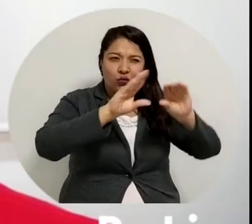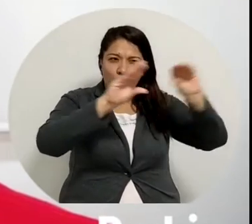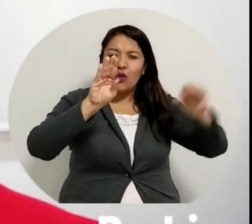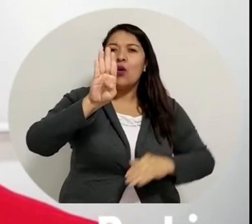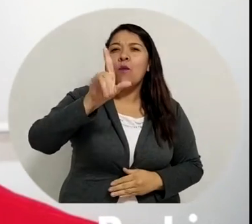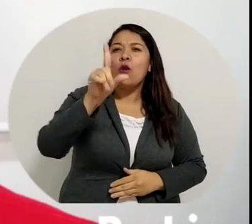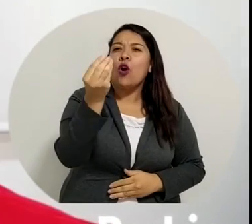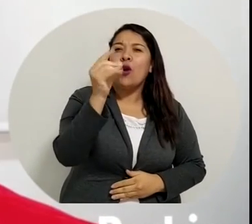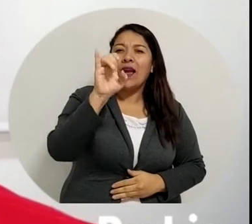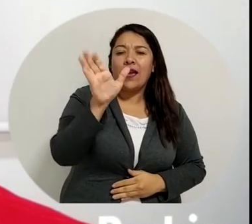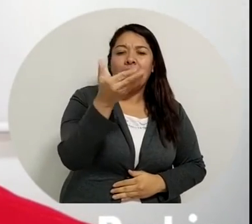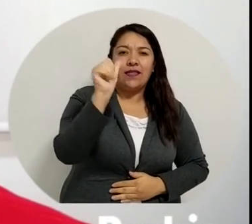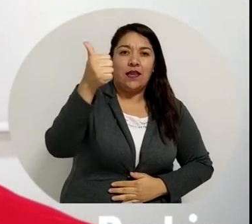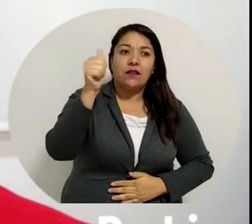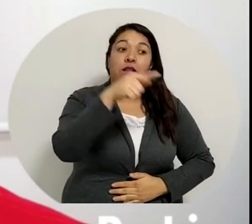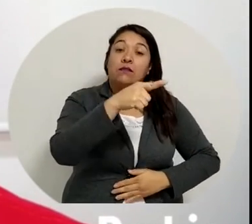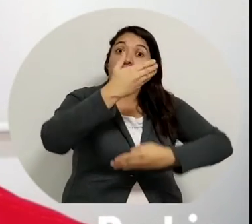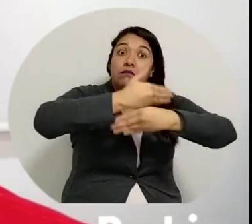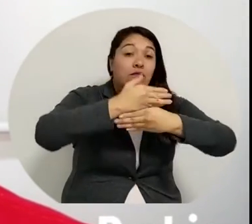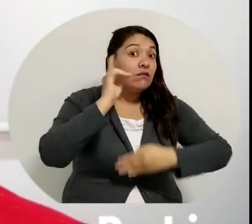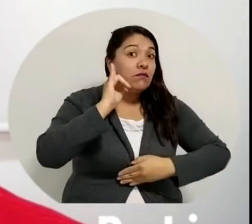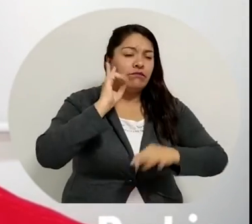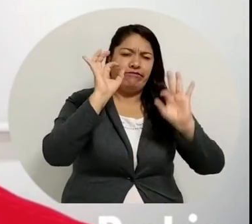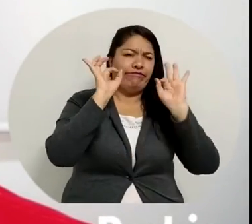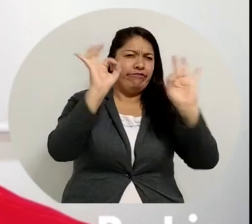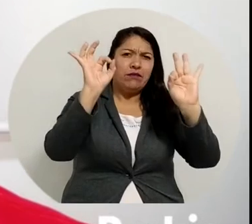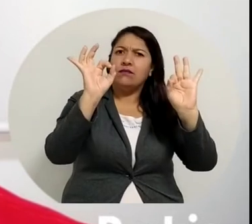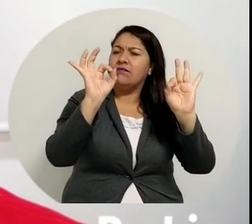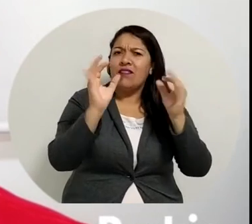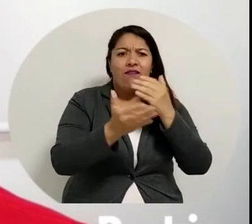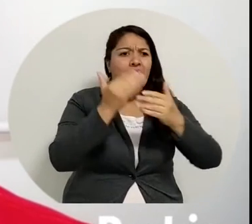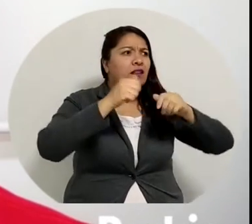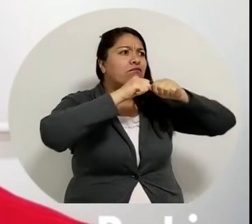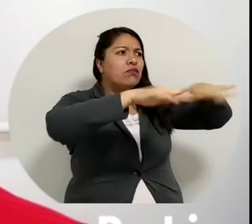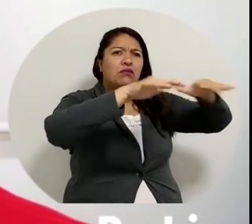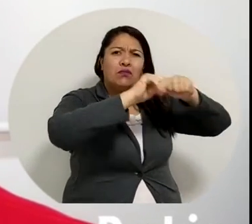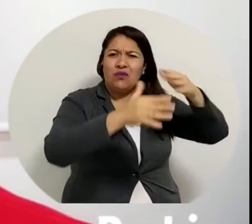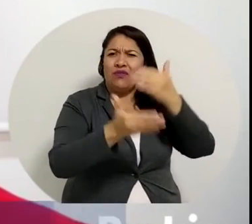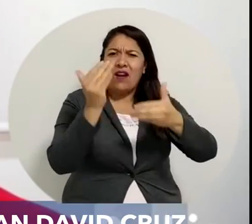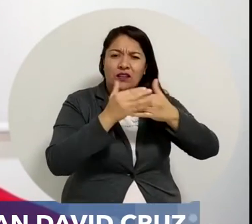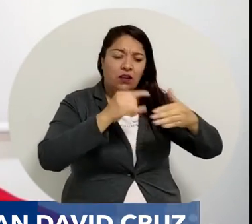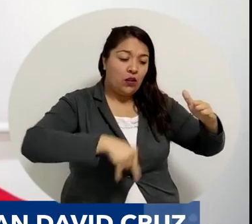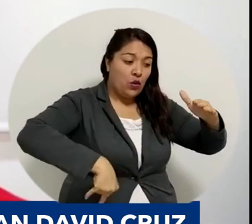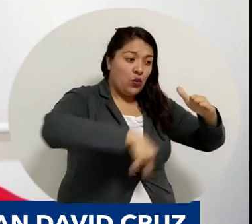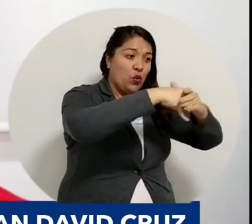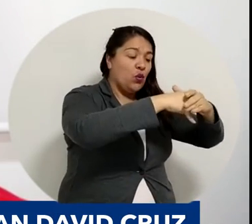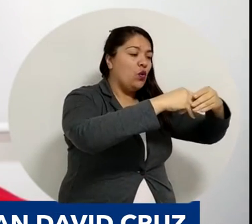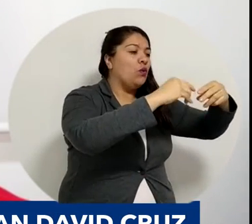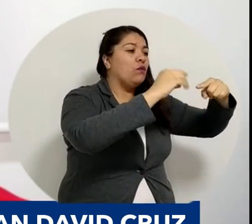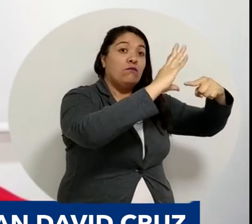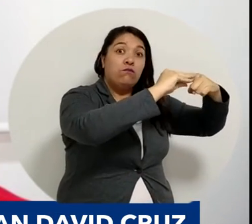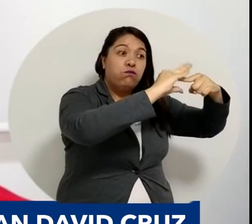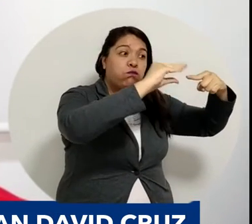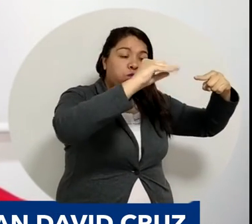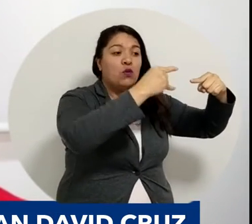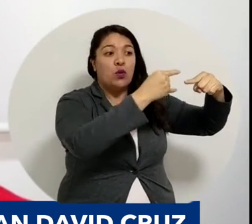10. Otro argumento a favor del podcast es que es de fácil distribución, se sube, yo lo subo a través de Anchor y de Anchor